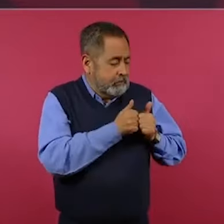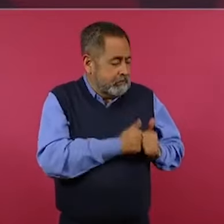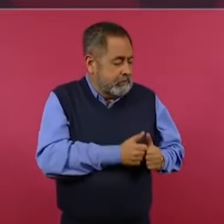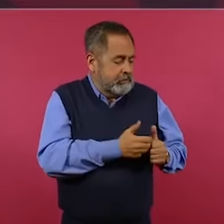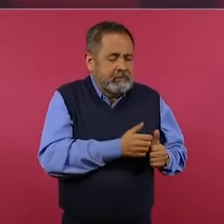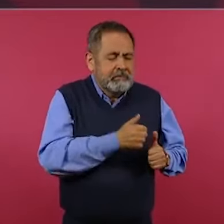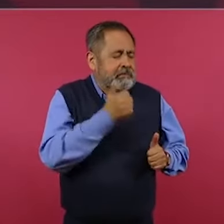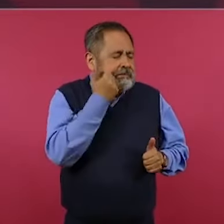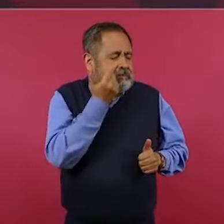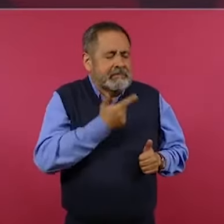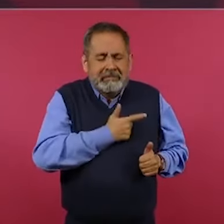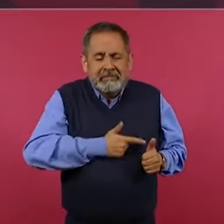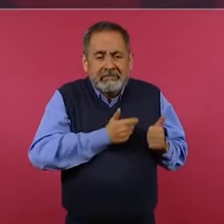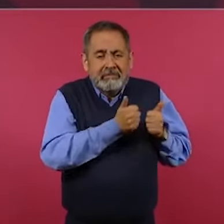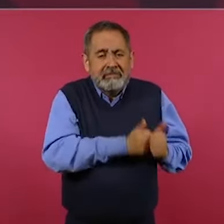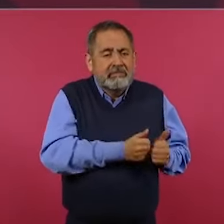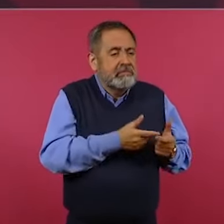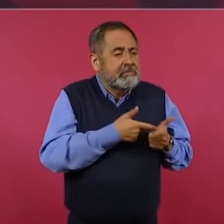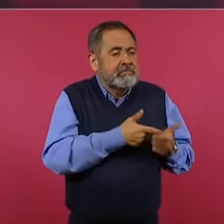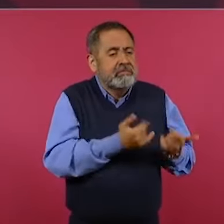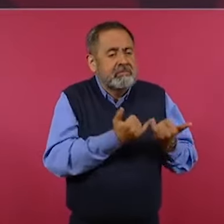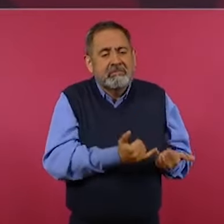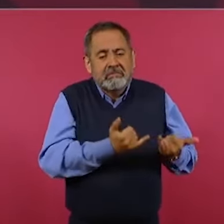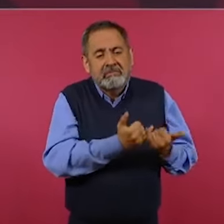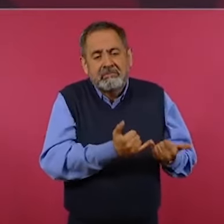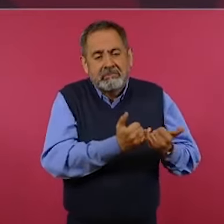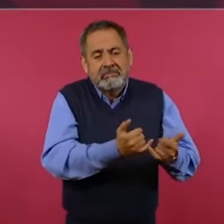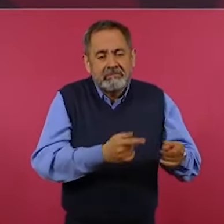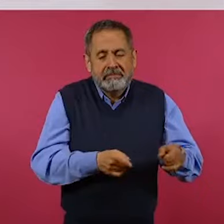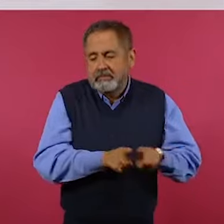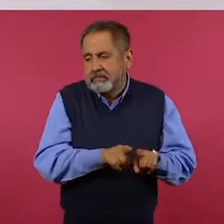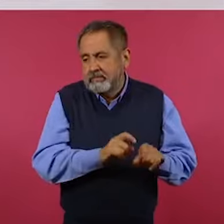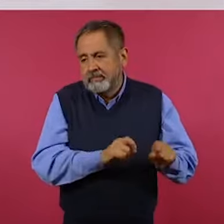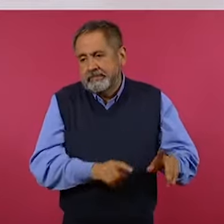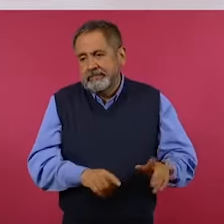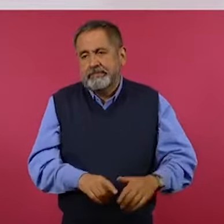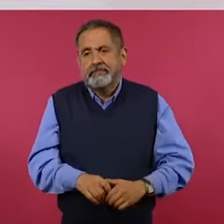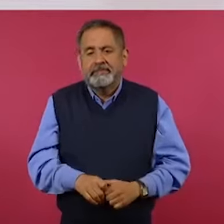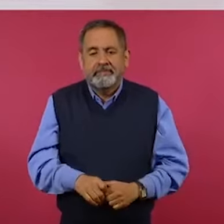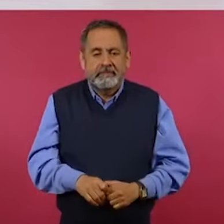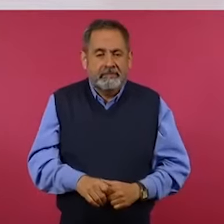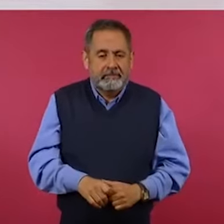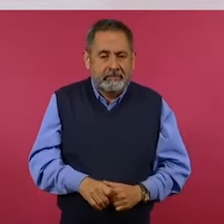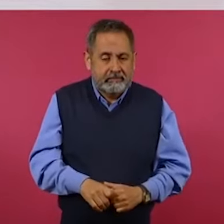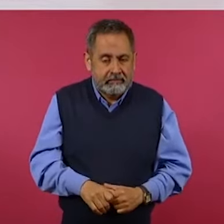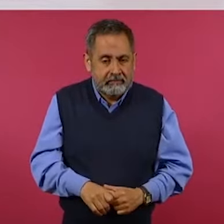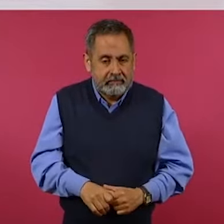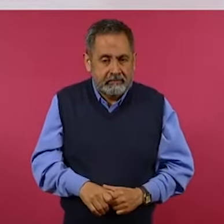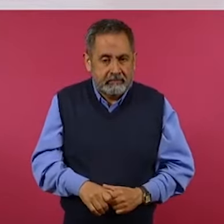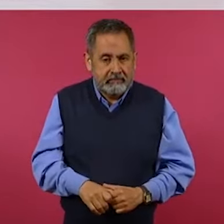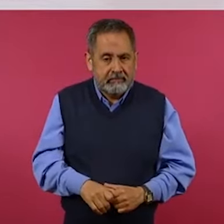estoy seguro que